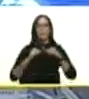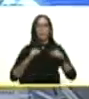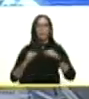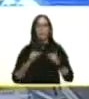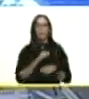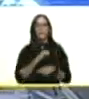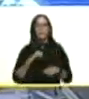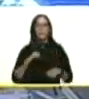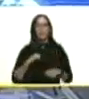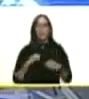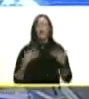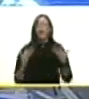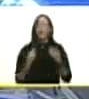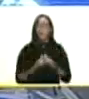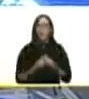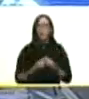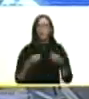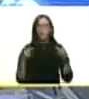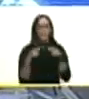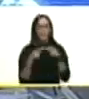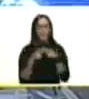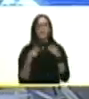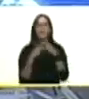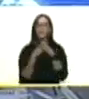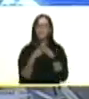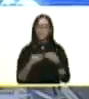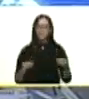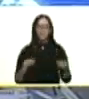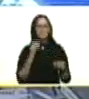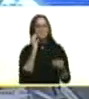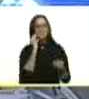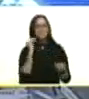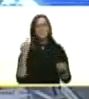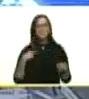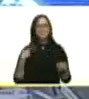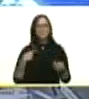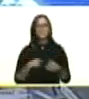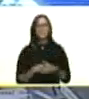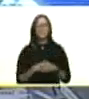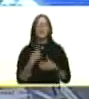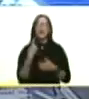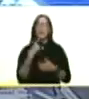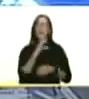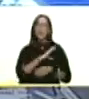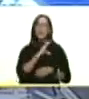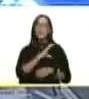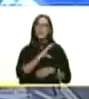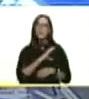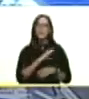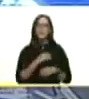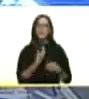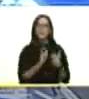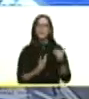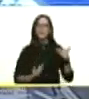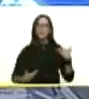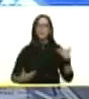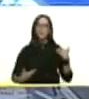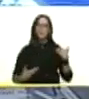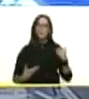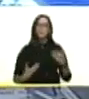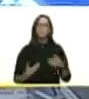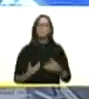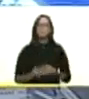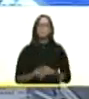junto a todo el equipo y toda la experiencia que tenemos una comisión presidencial para